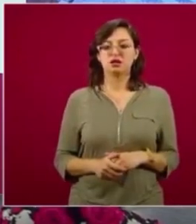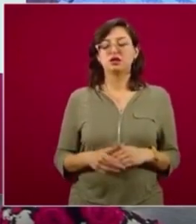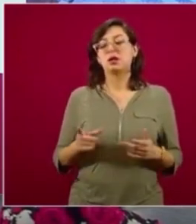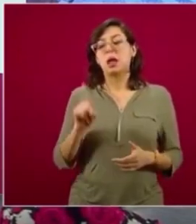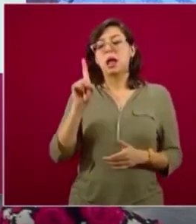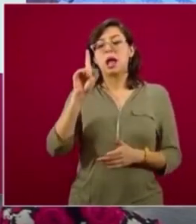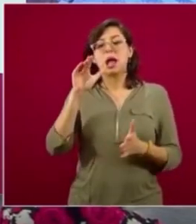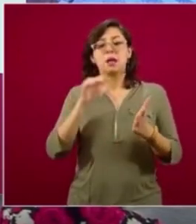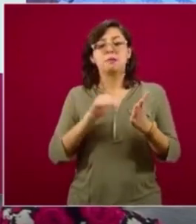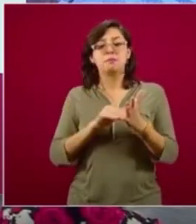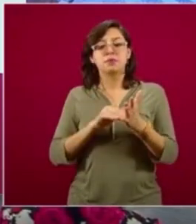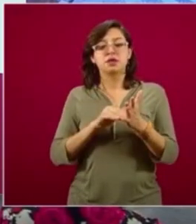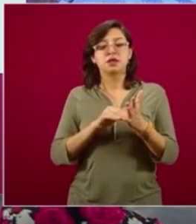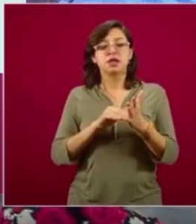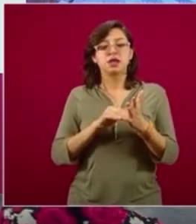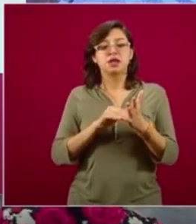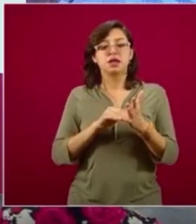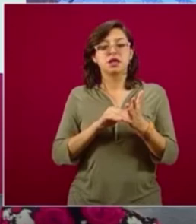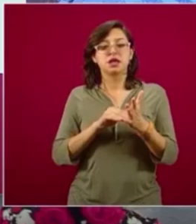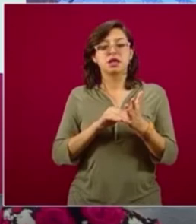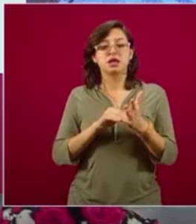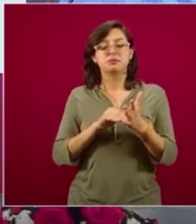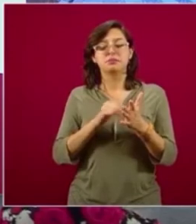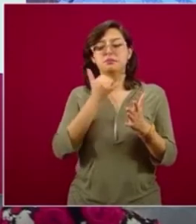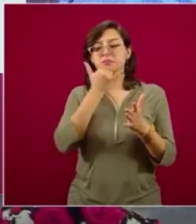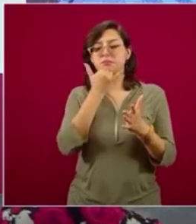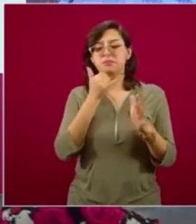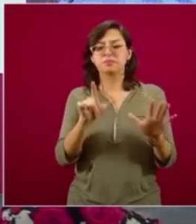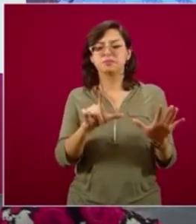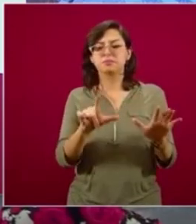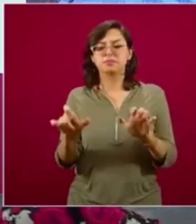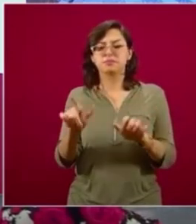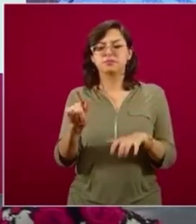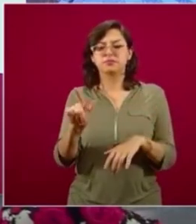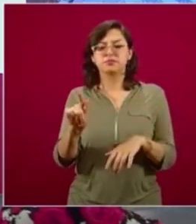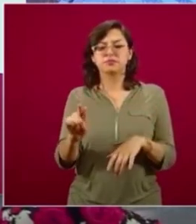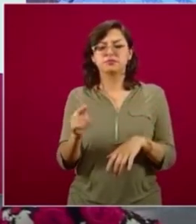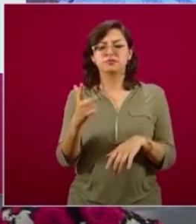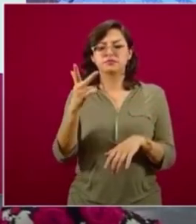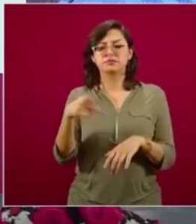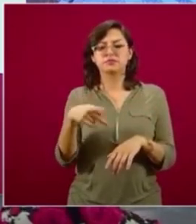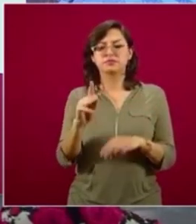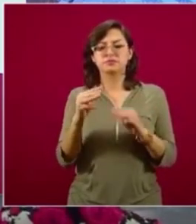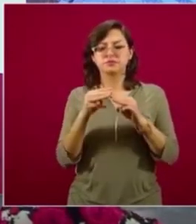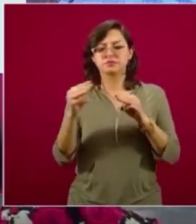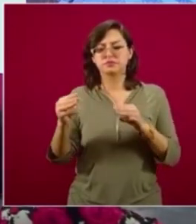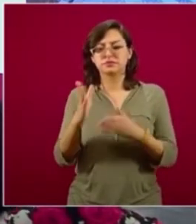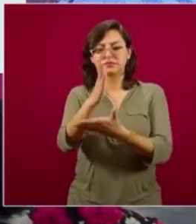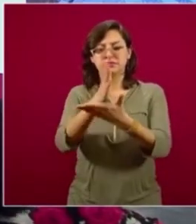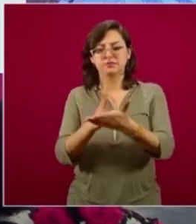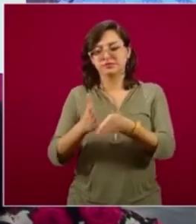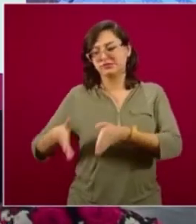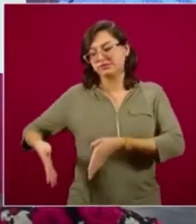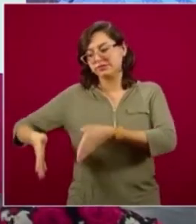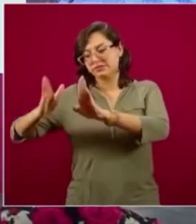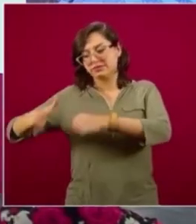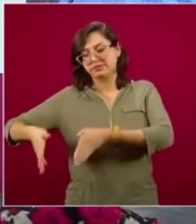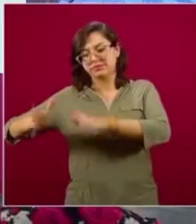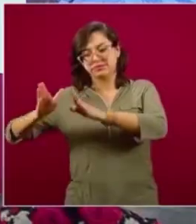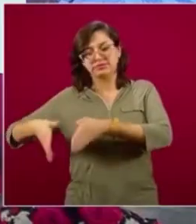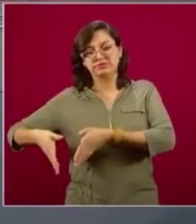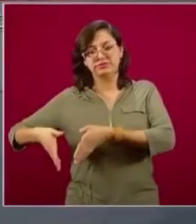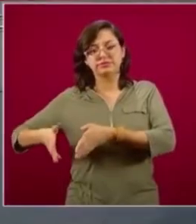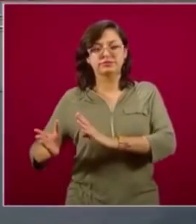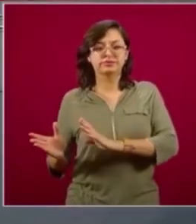pero son 778 kilómetros o la mitad, 300 y